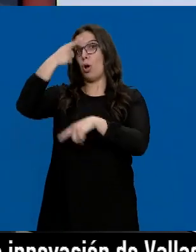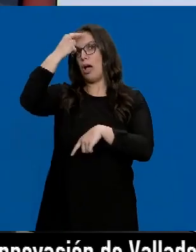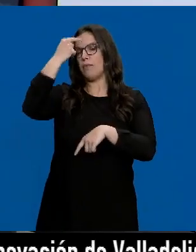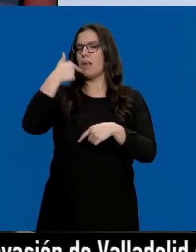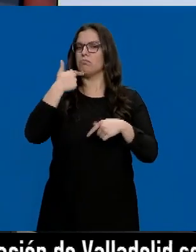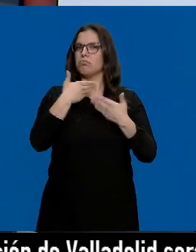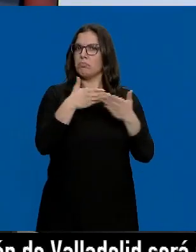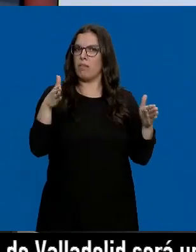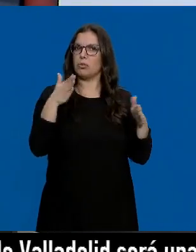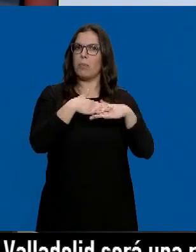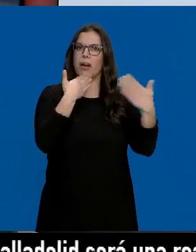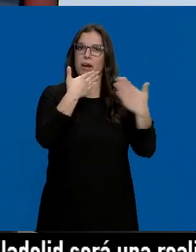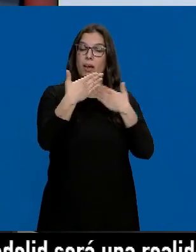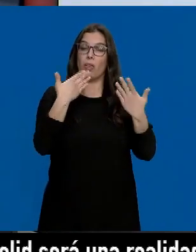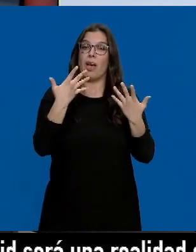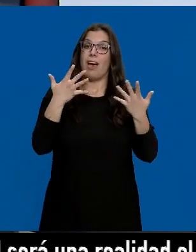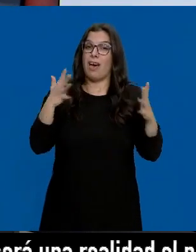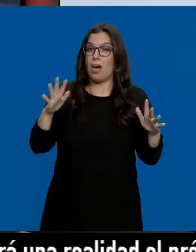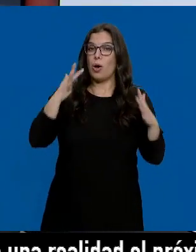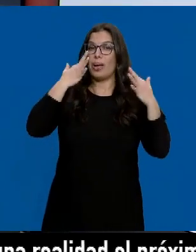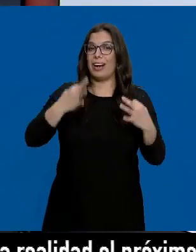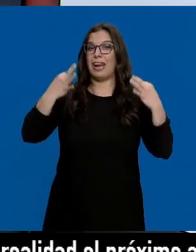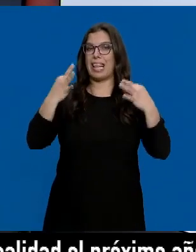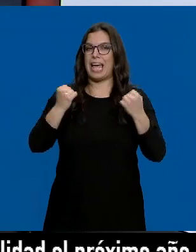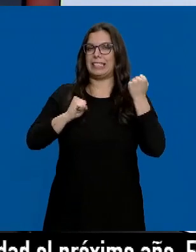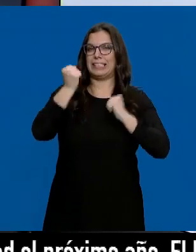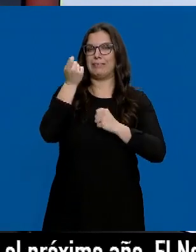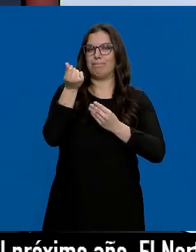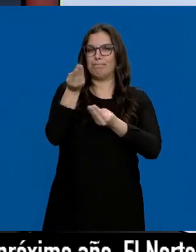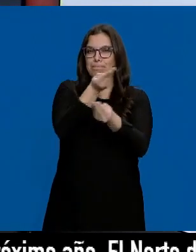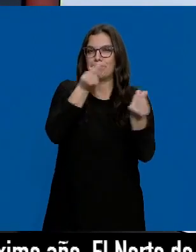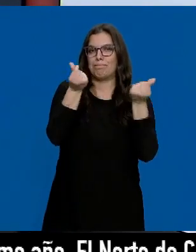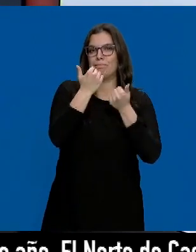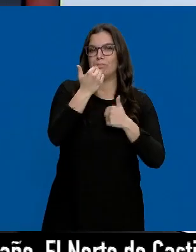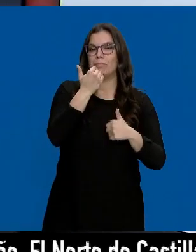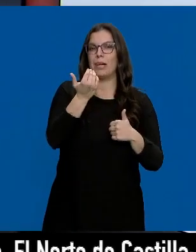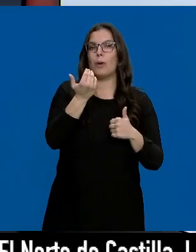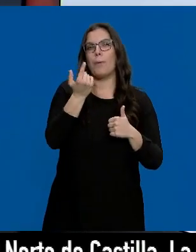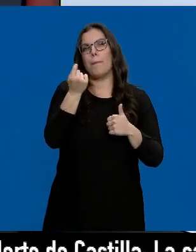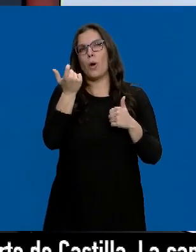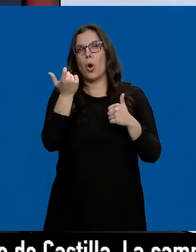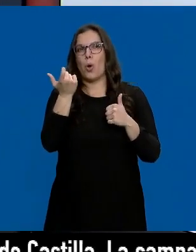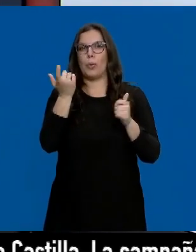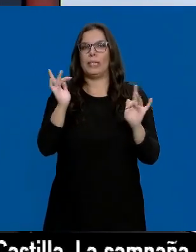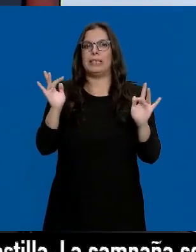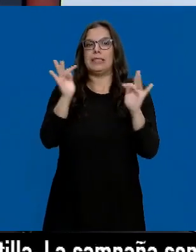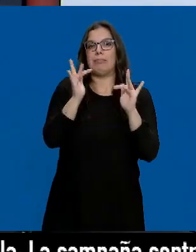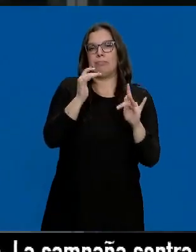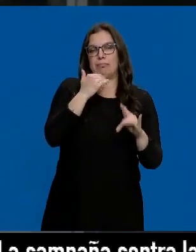dispuesta a negociar. Aunque todavía se nota cierta tensión en el ambiente, hemos visto una pequeña relajación.